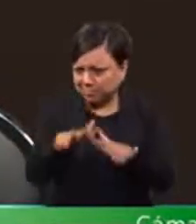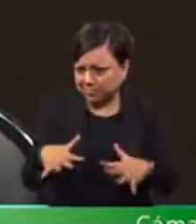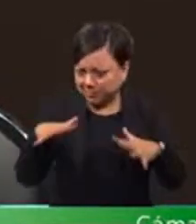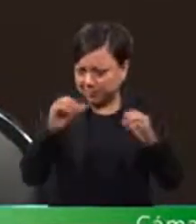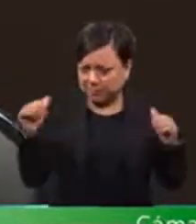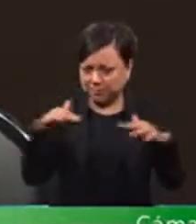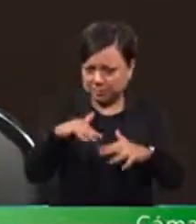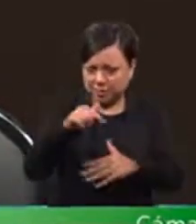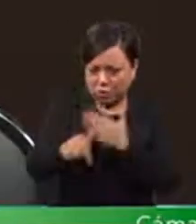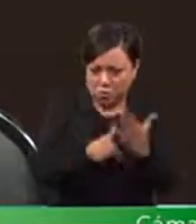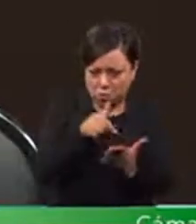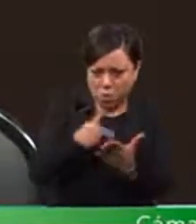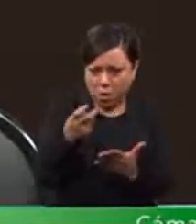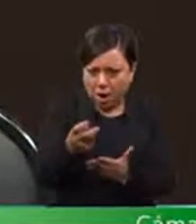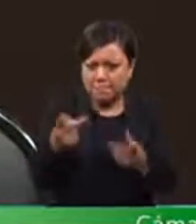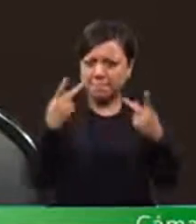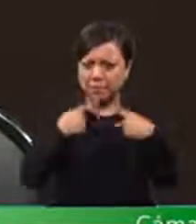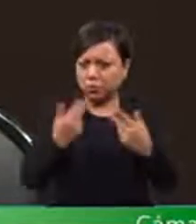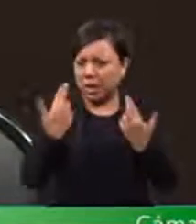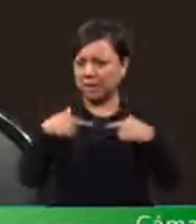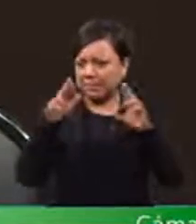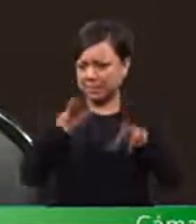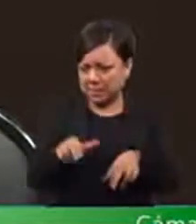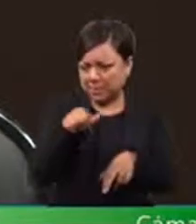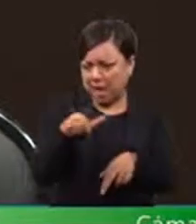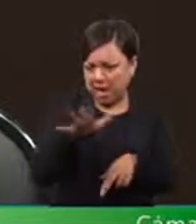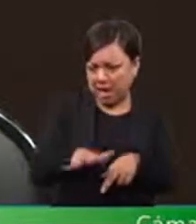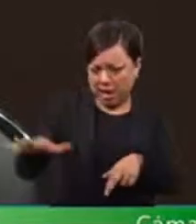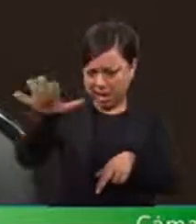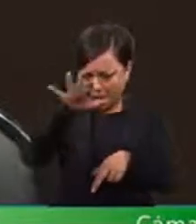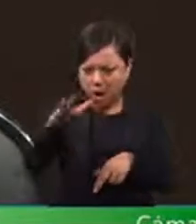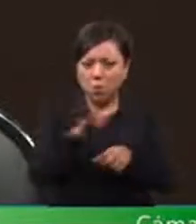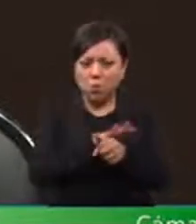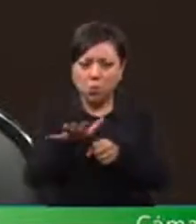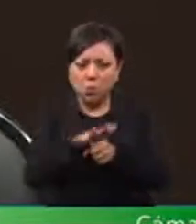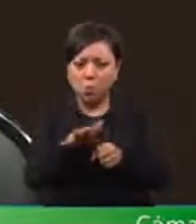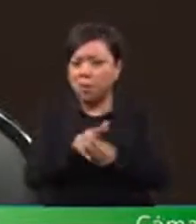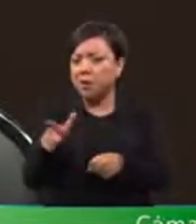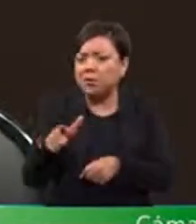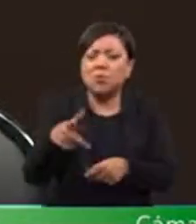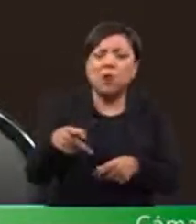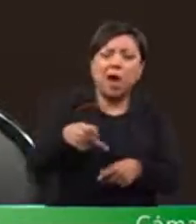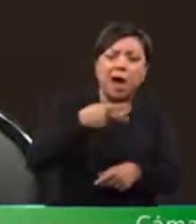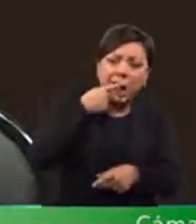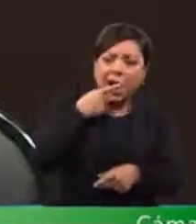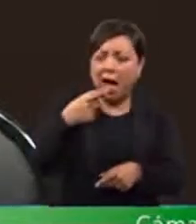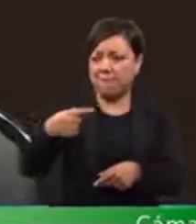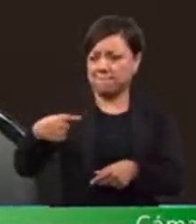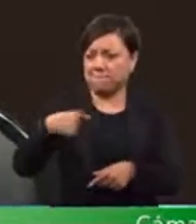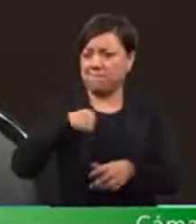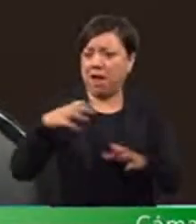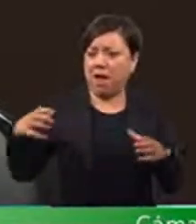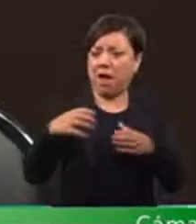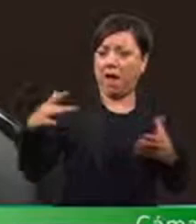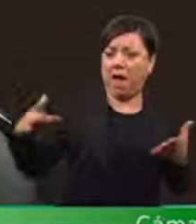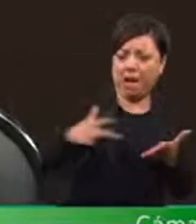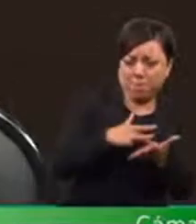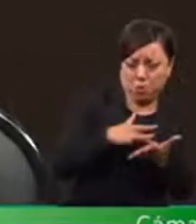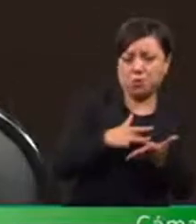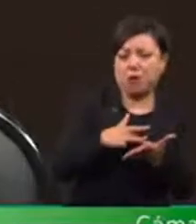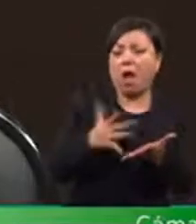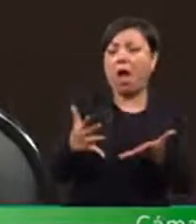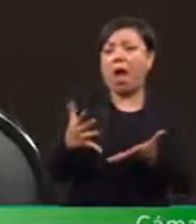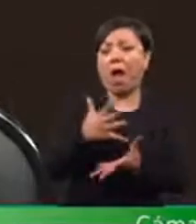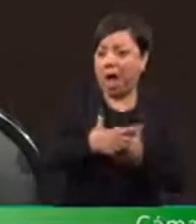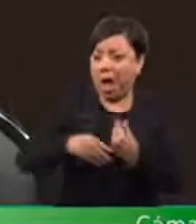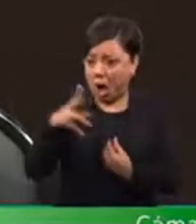se ha convertido en una terrible representación del mantra o estás conmigo o estás contra mí. Y esa no